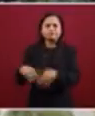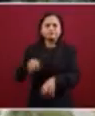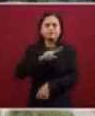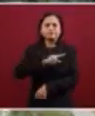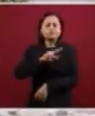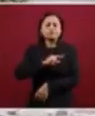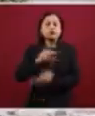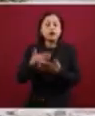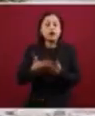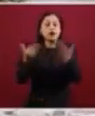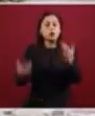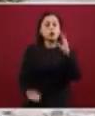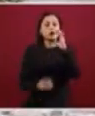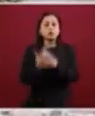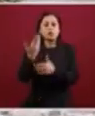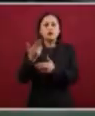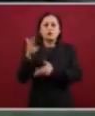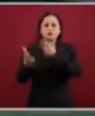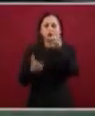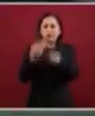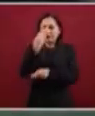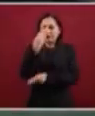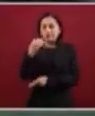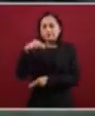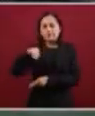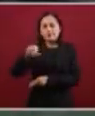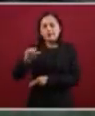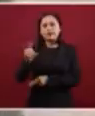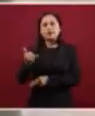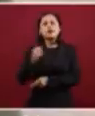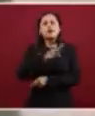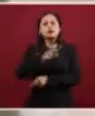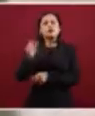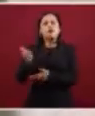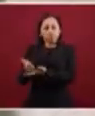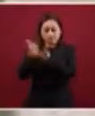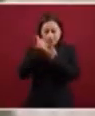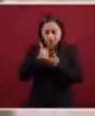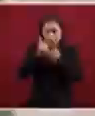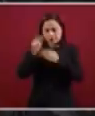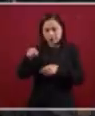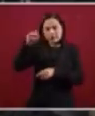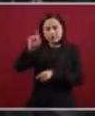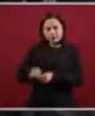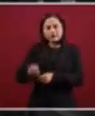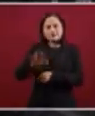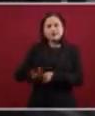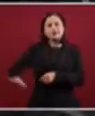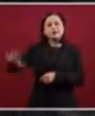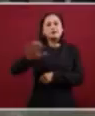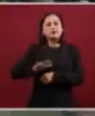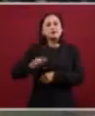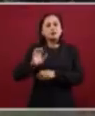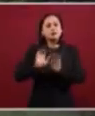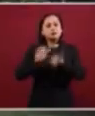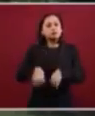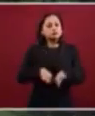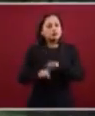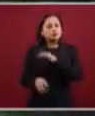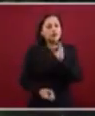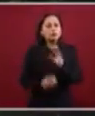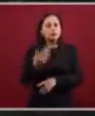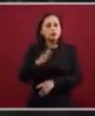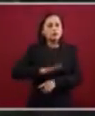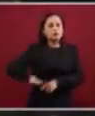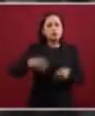un buen auge aquí al sureste. Va a traer beneficios y fuentes de empleo. Va a mejorar la calidad de vida de la